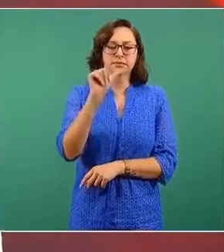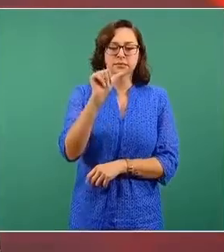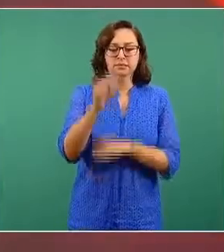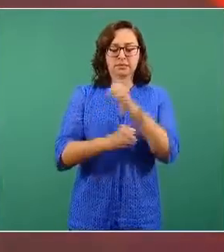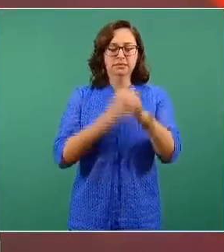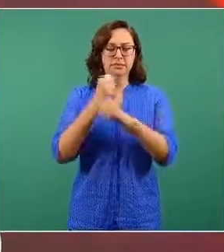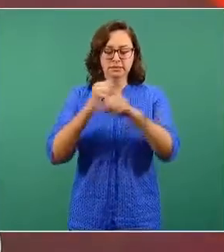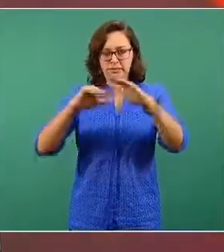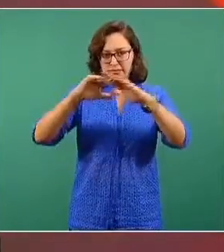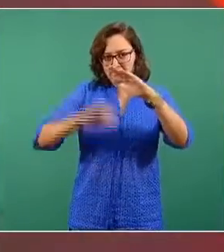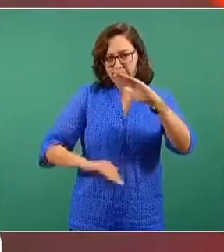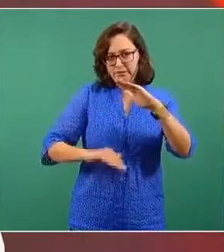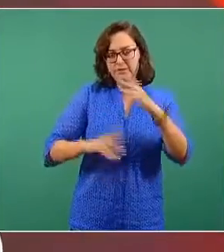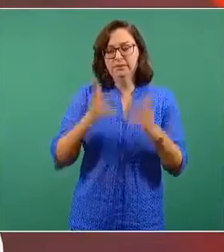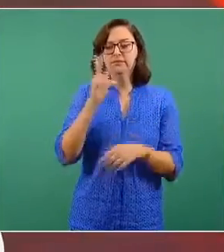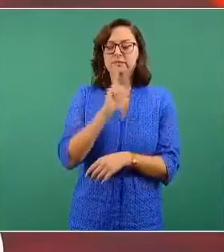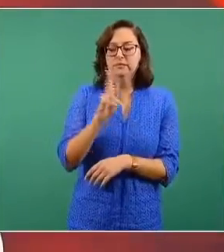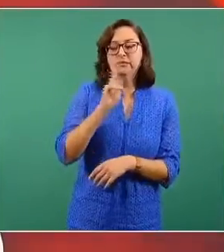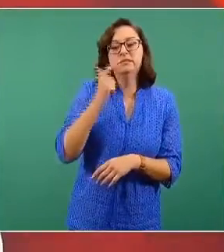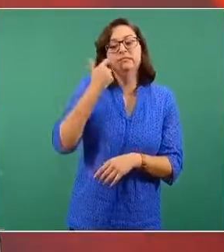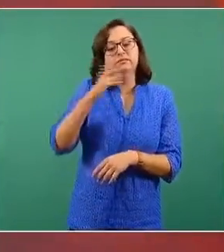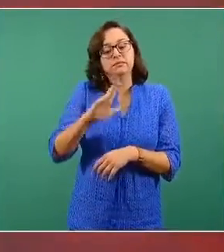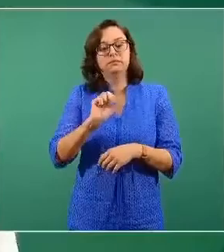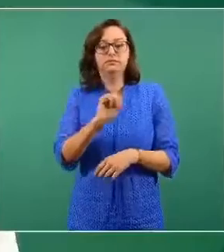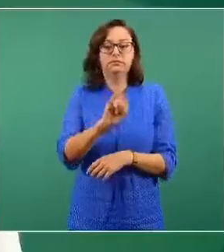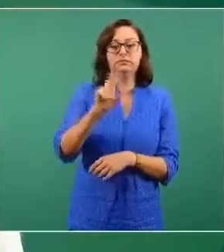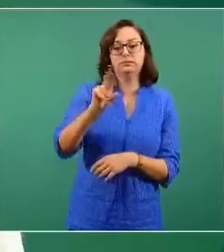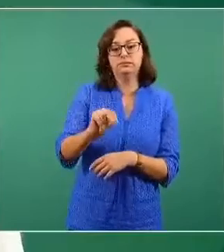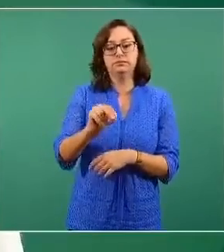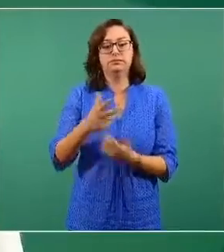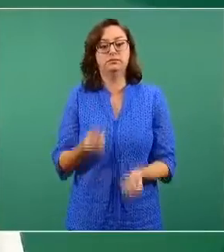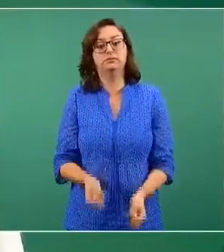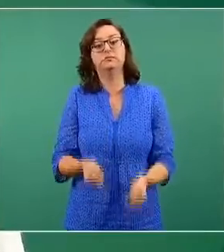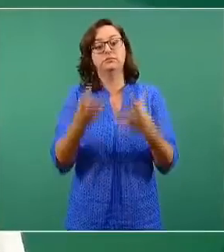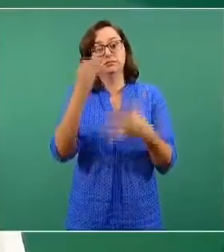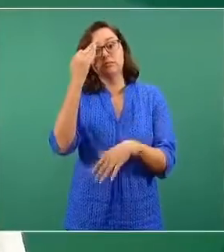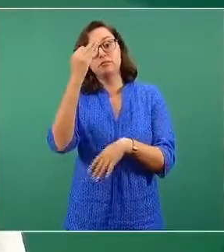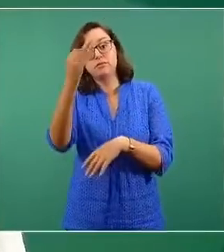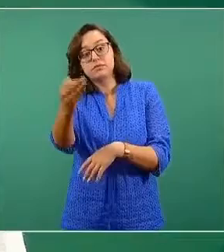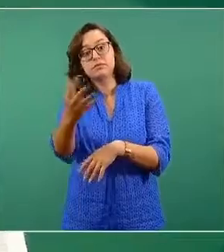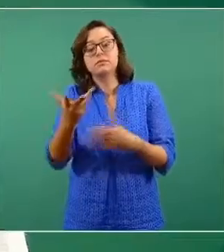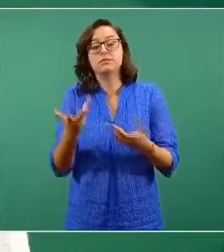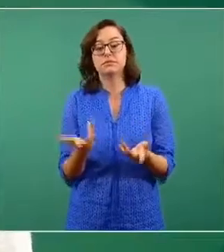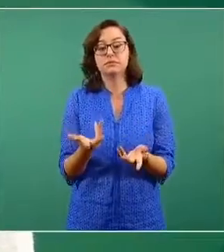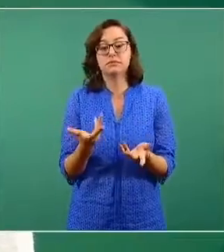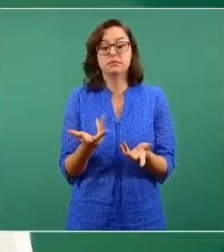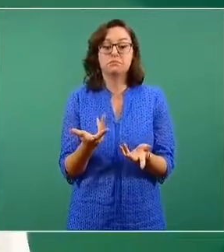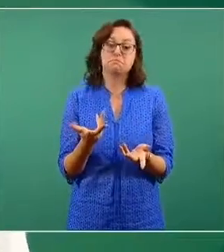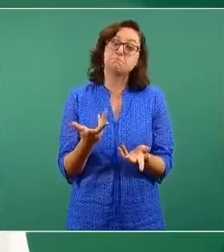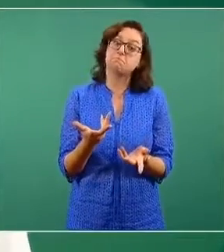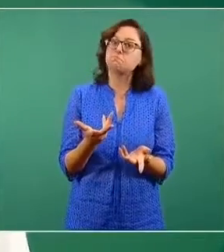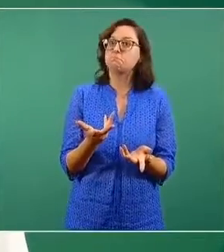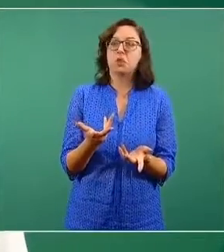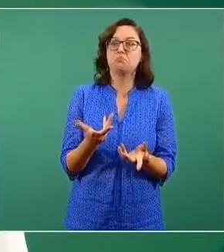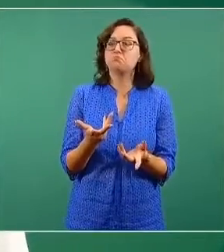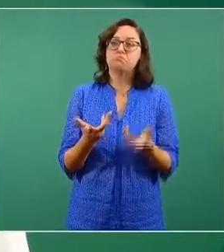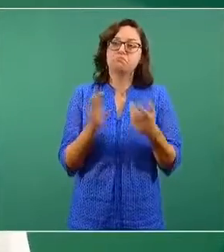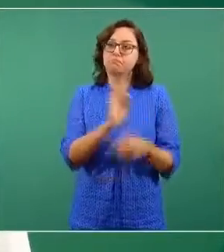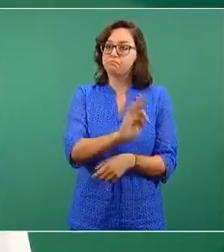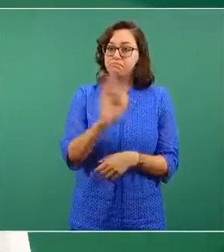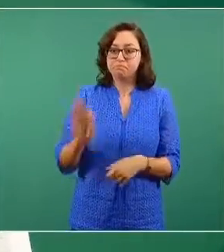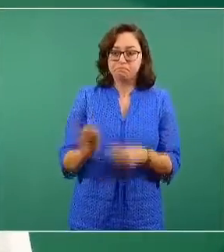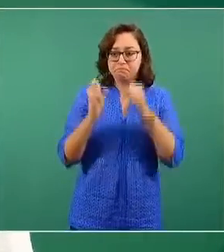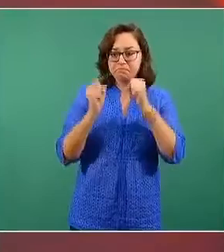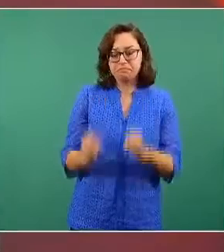clínicos para personas menores de 16 años. ¿Cuánto va a tardar en tenerse los resultados? No lo podemos garantizar,